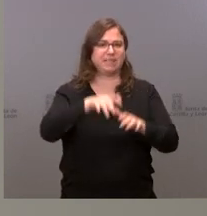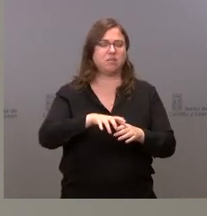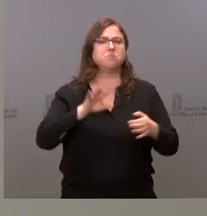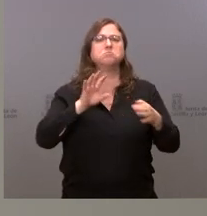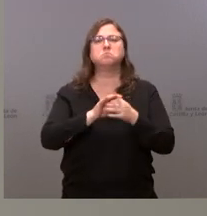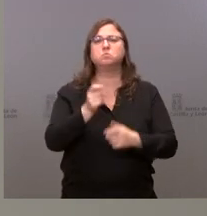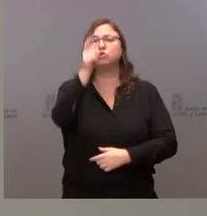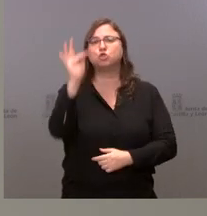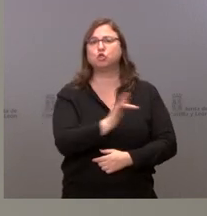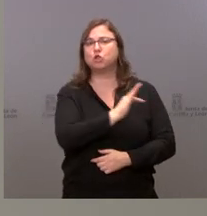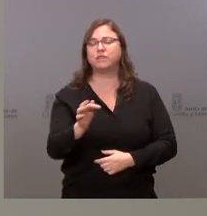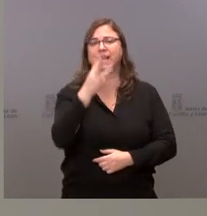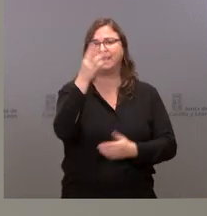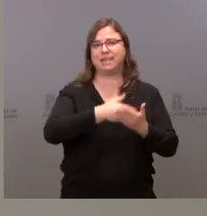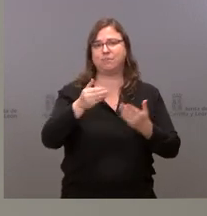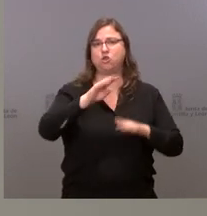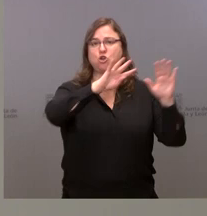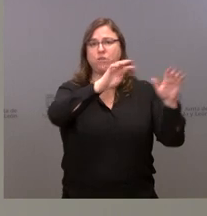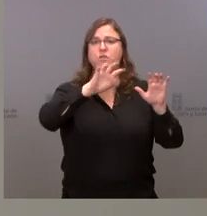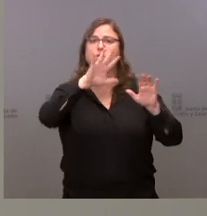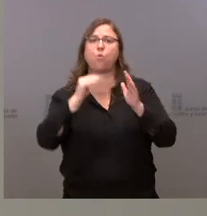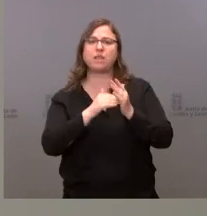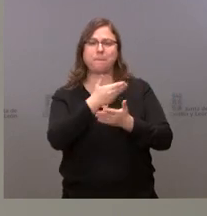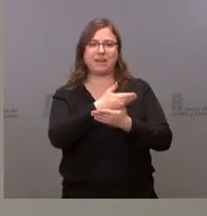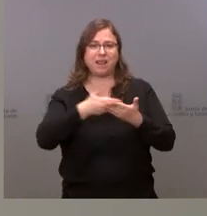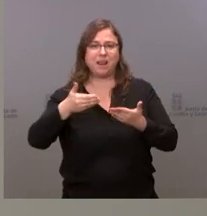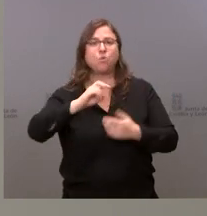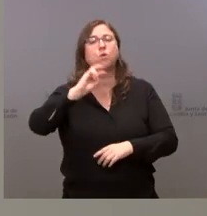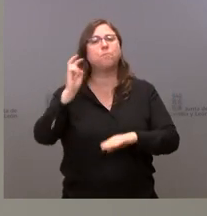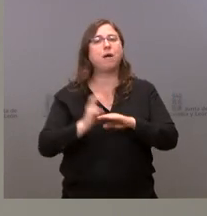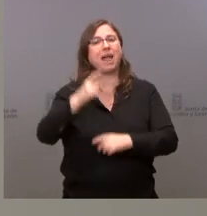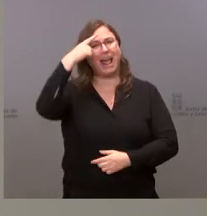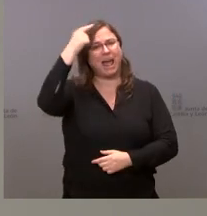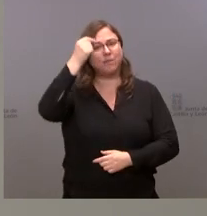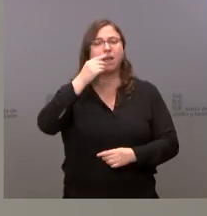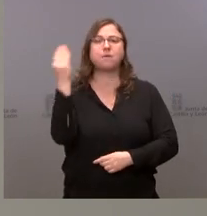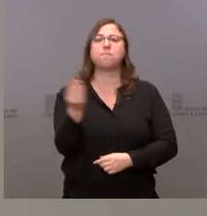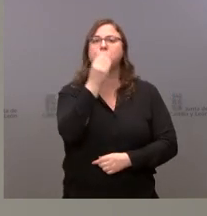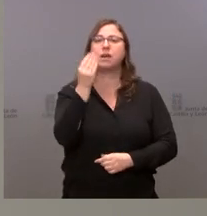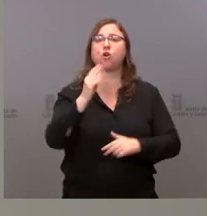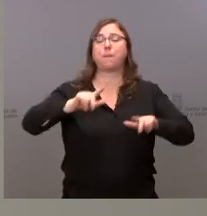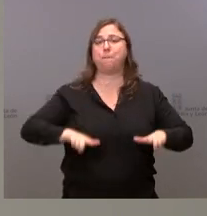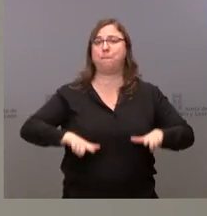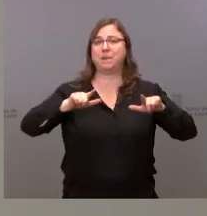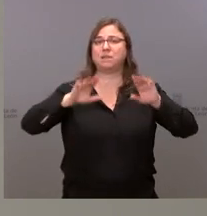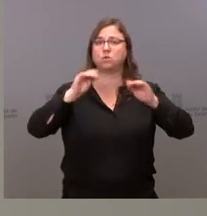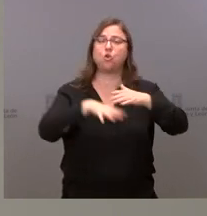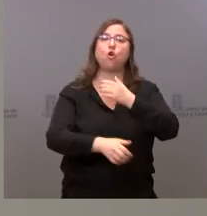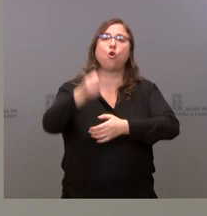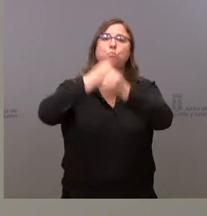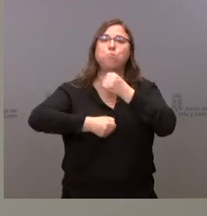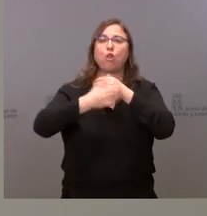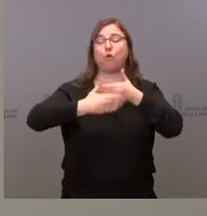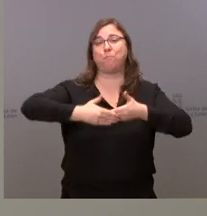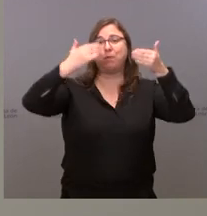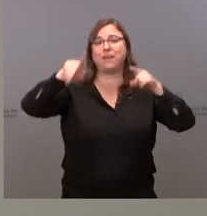importe global de 3 millones 950 mil euros que van destinados para Ávila, para las mejoras en la plataforma, Pozo de las Paredes